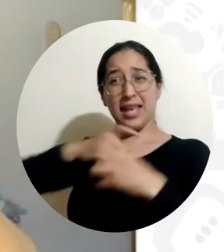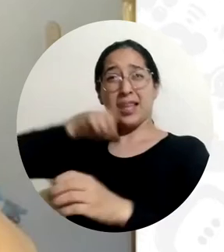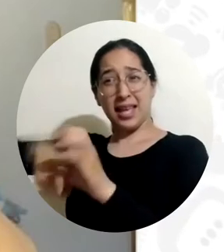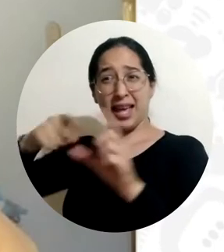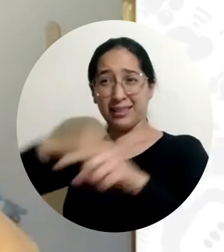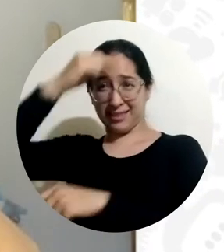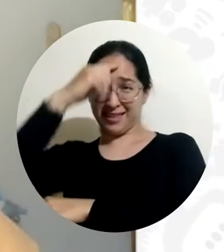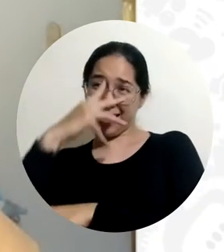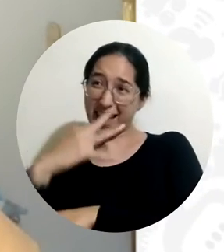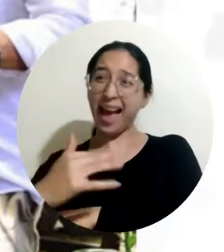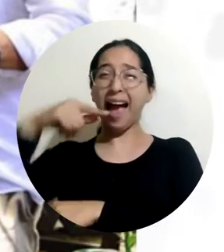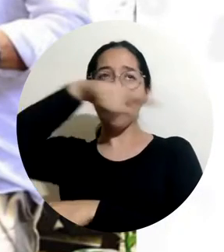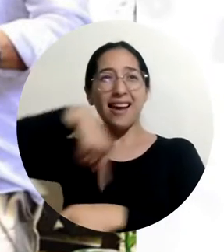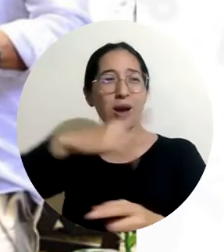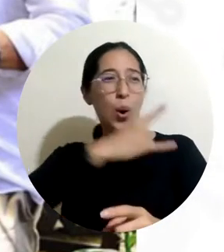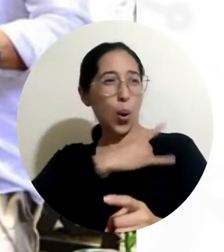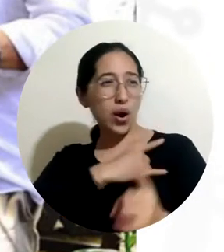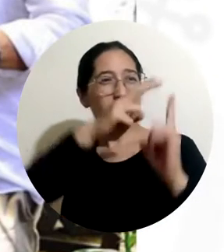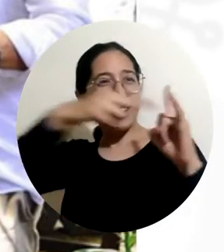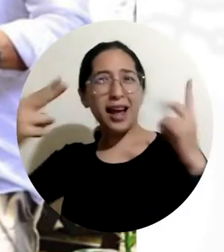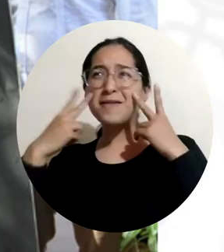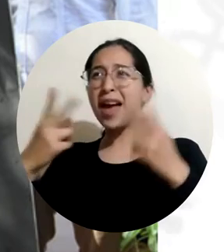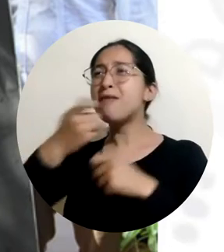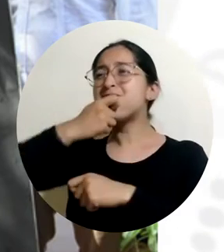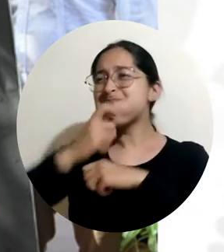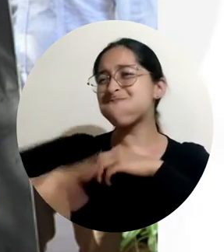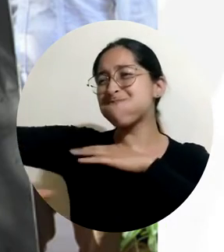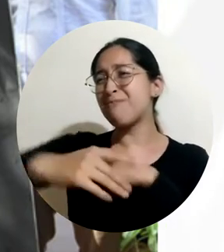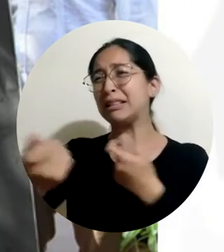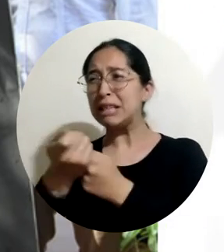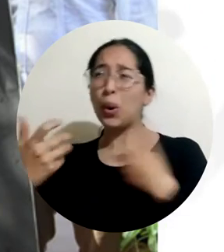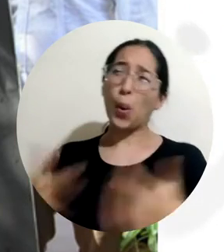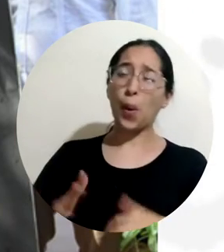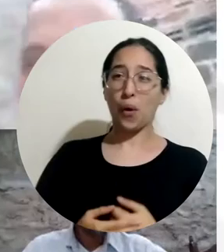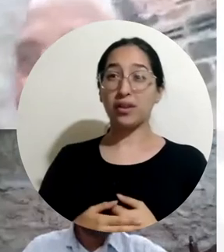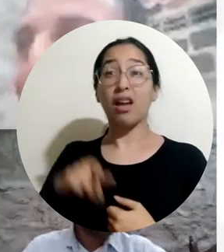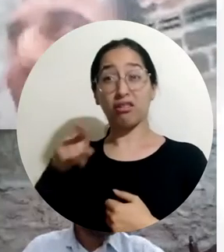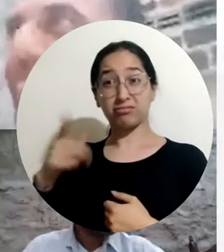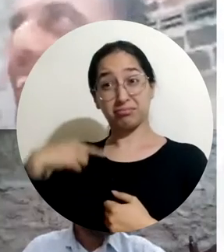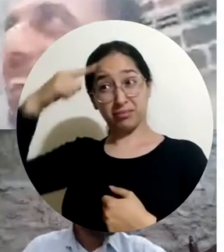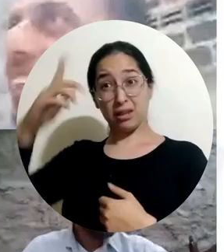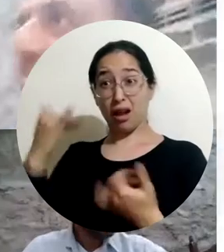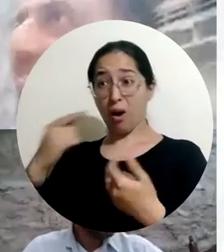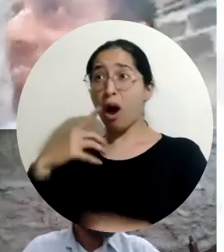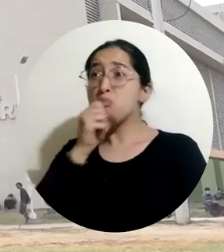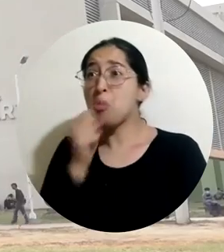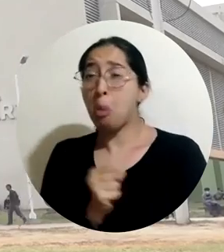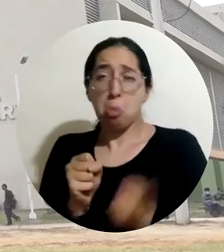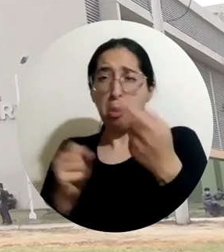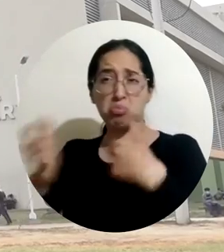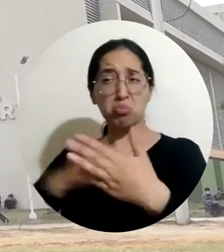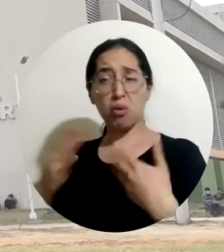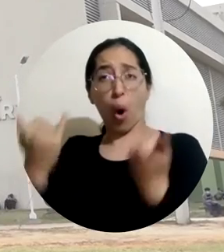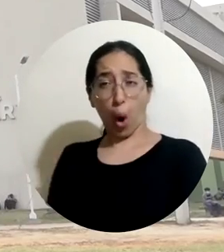parecía una ciudad romántica. Este maestro, que ha sido ampliamente homenajeado, considera que nunca es tarde para estudiar y al confiar a Uni